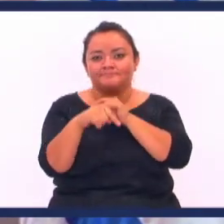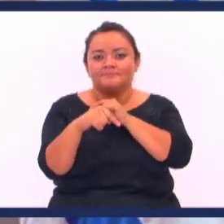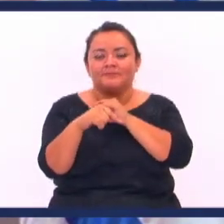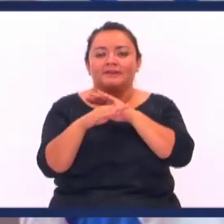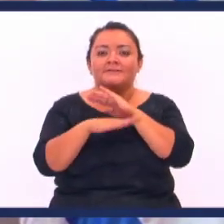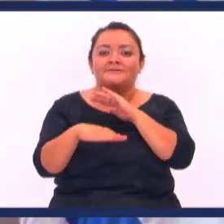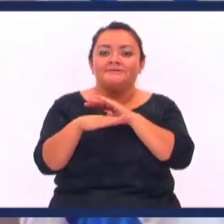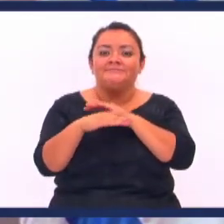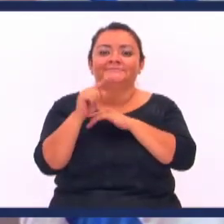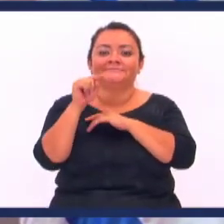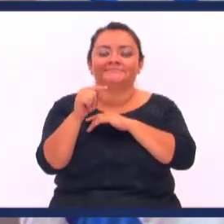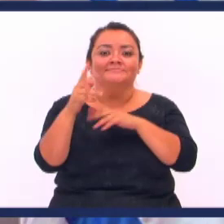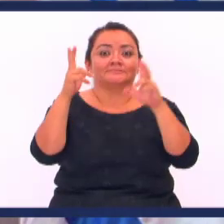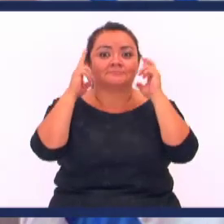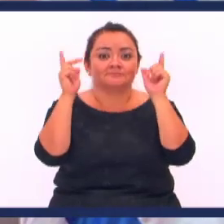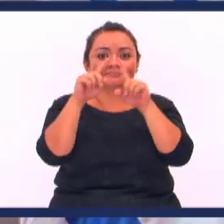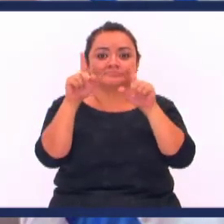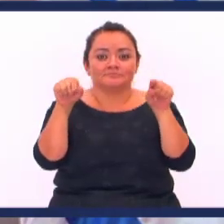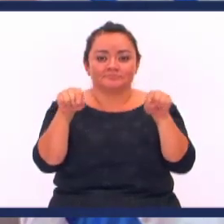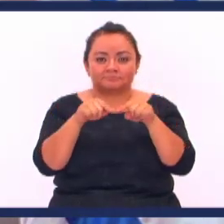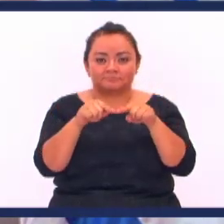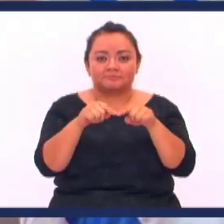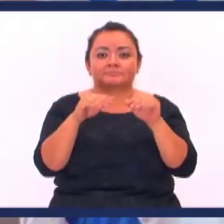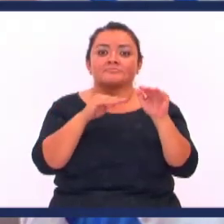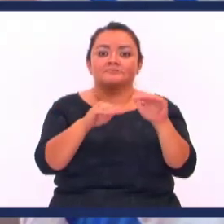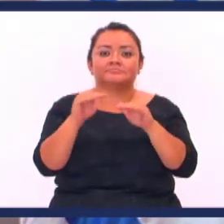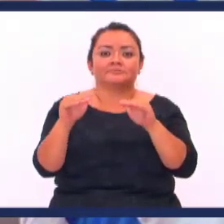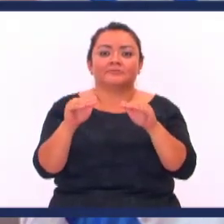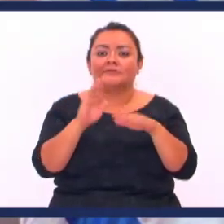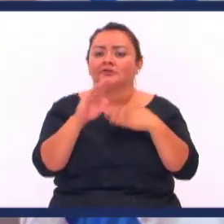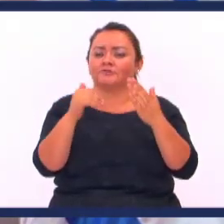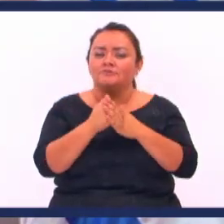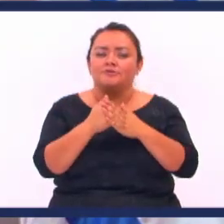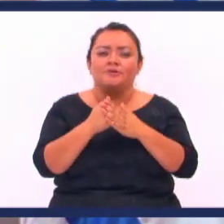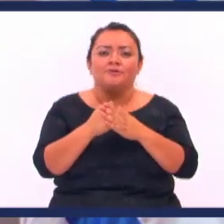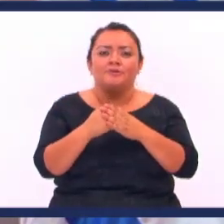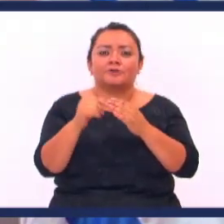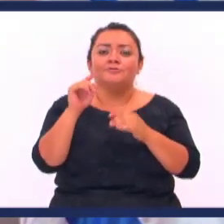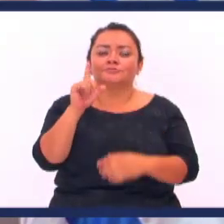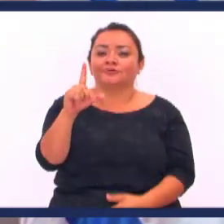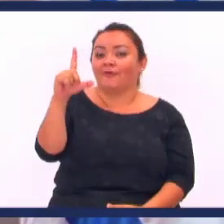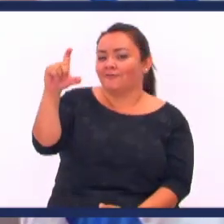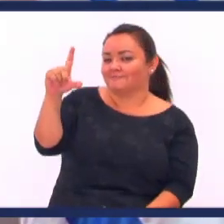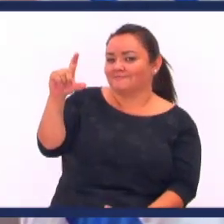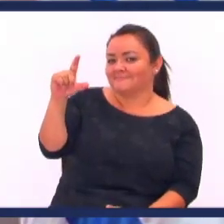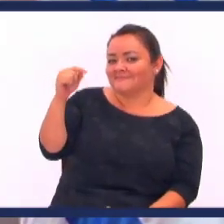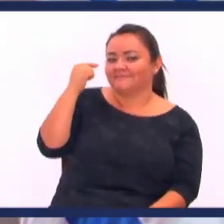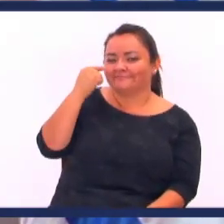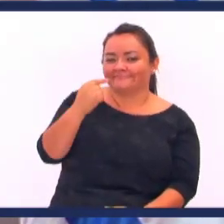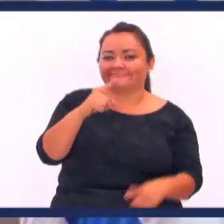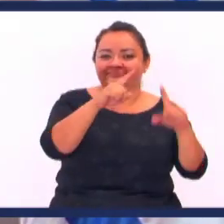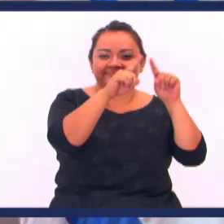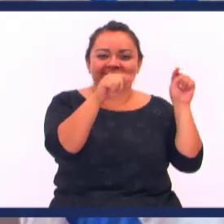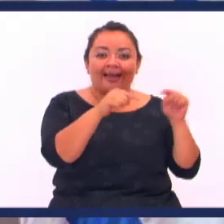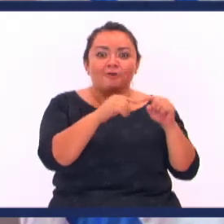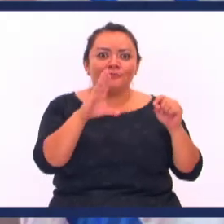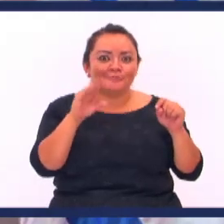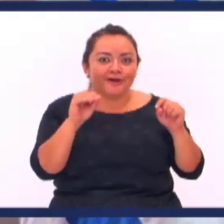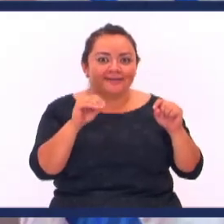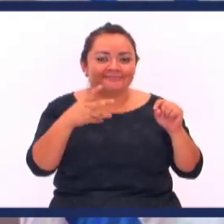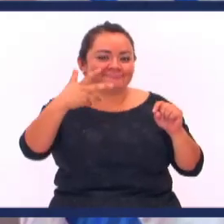esta plataforma maravillosa de radio y televisión Agradecemos a todos aquellos que nos mandan su fotografía, aun con sus